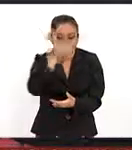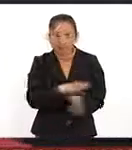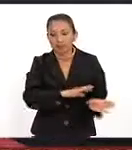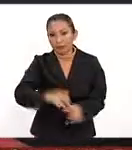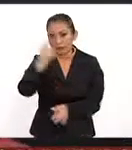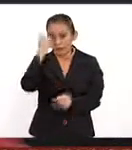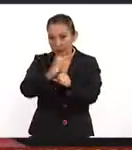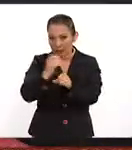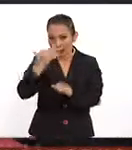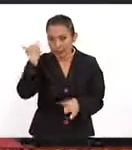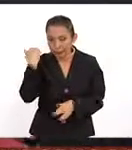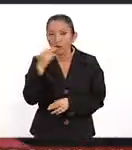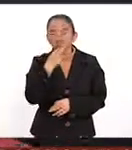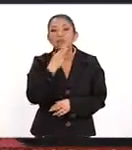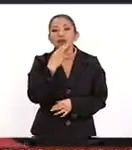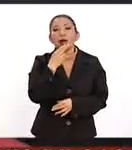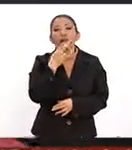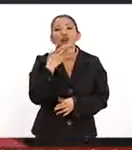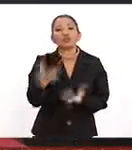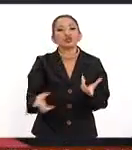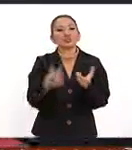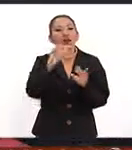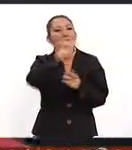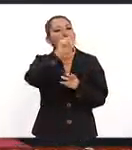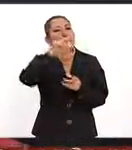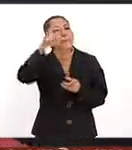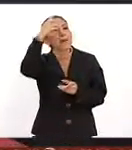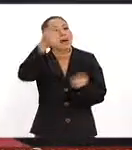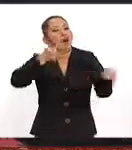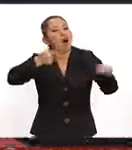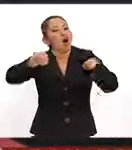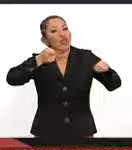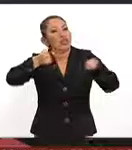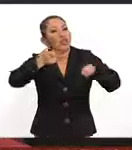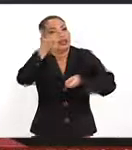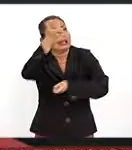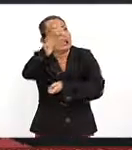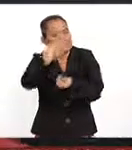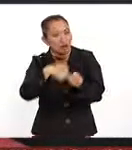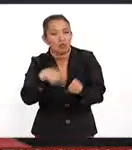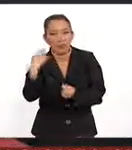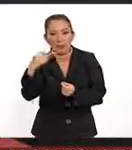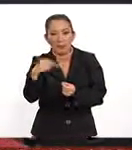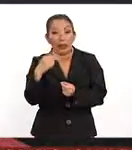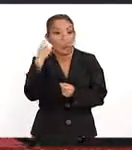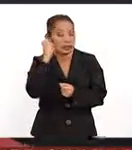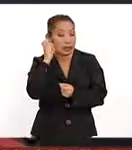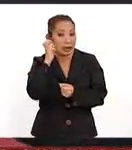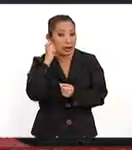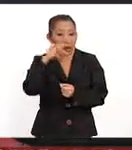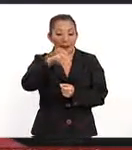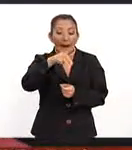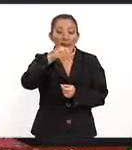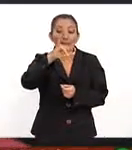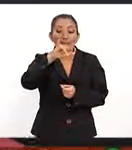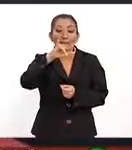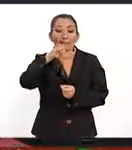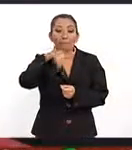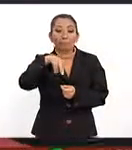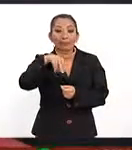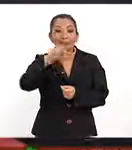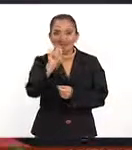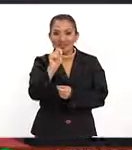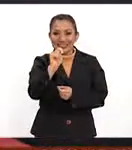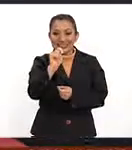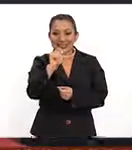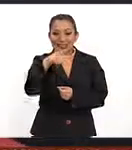semana antepasada, utilicemos herramientas para el control de las finanzas. Hay una que se llama, escuchen, mint, m-i